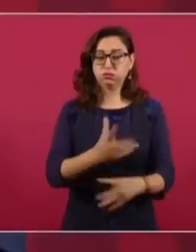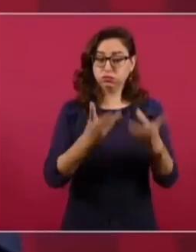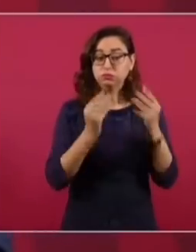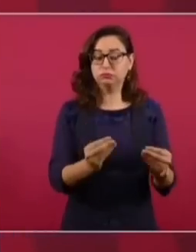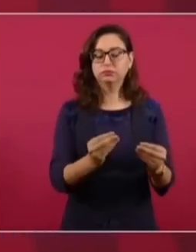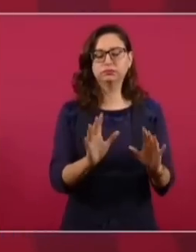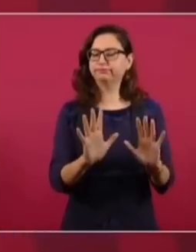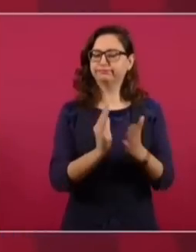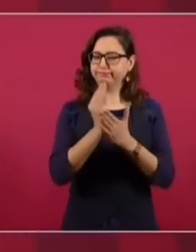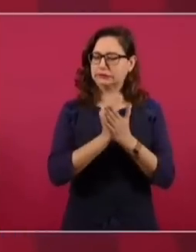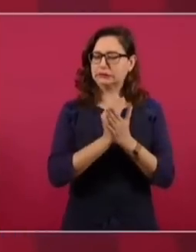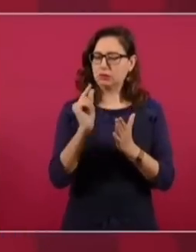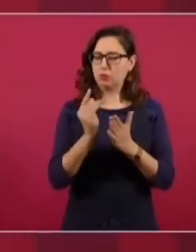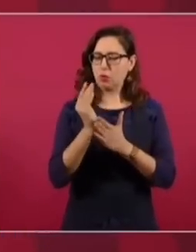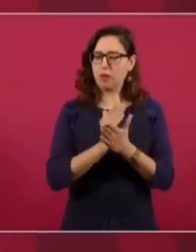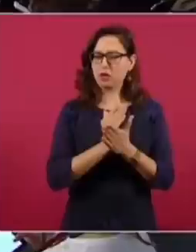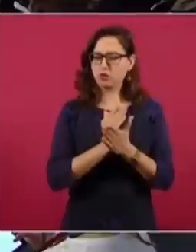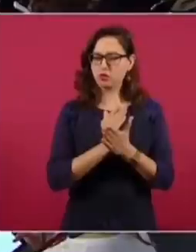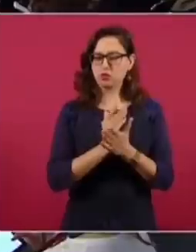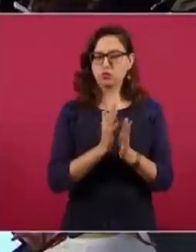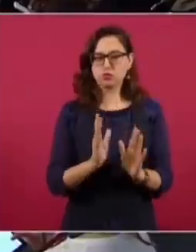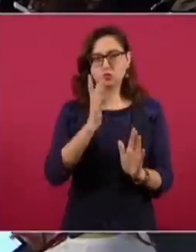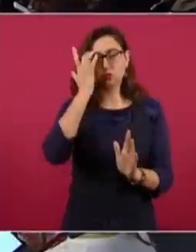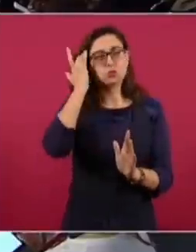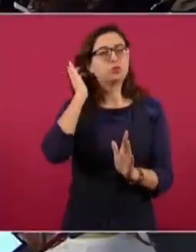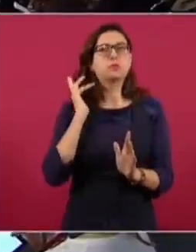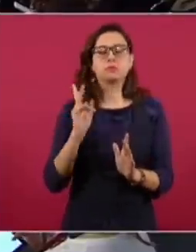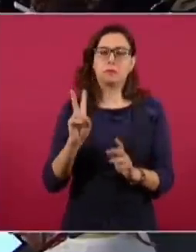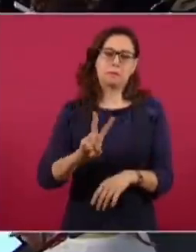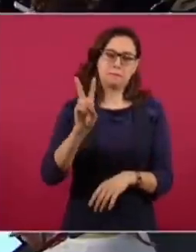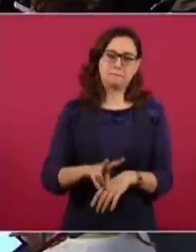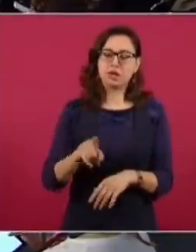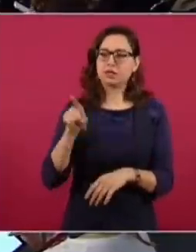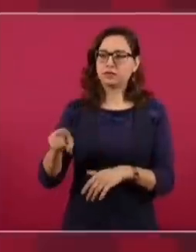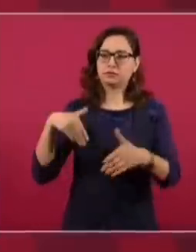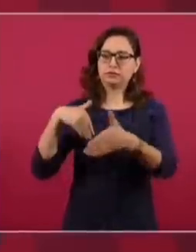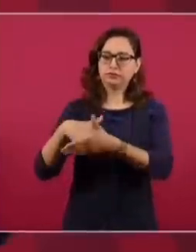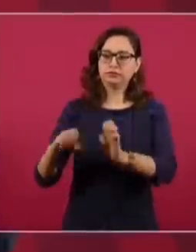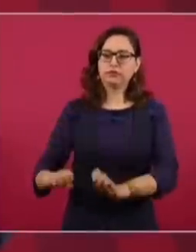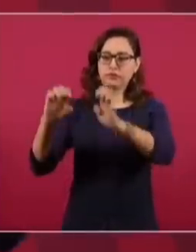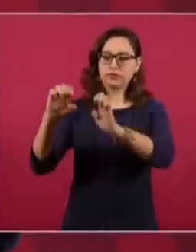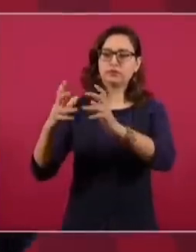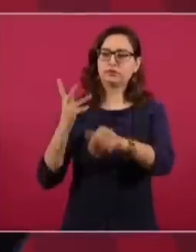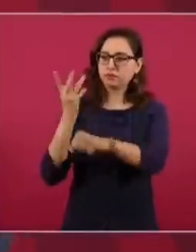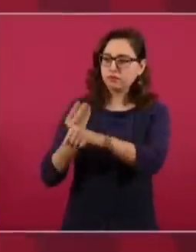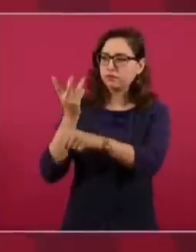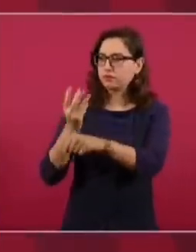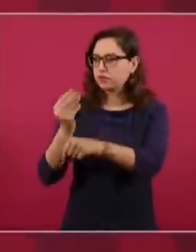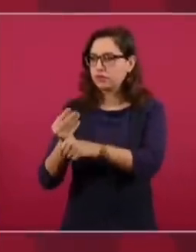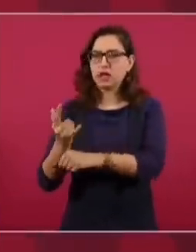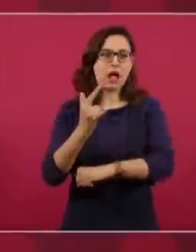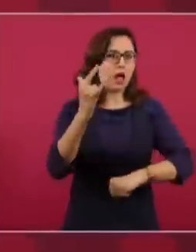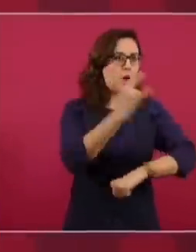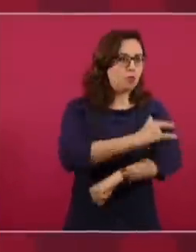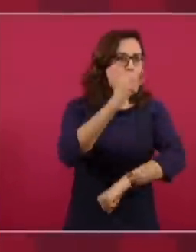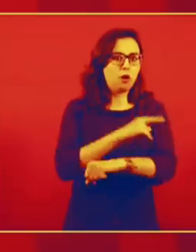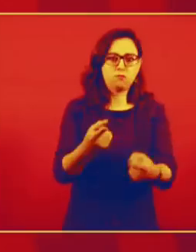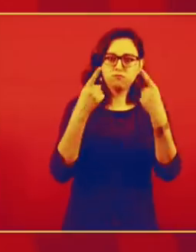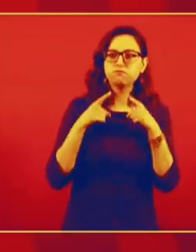riesgo de que se esté trabajando en reforzar la terminal y que al mismo tiempo estén las operaciones aéreas.